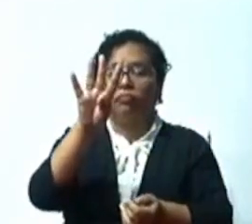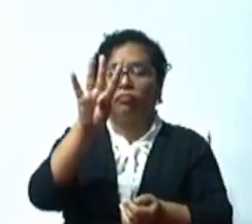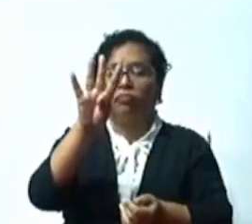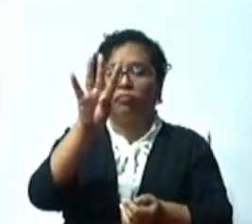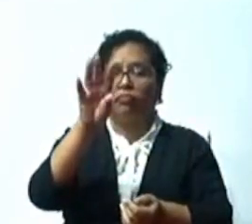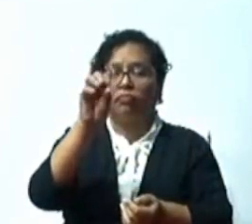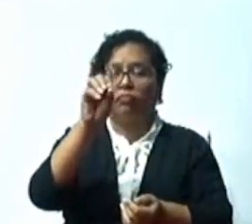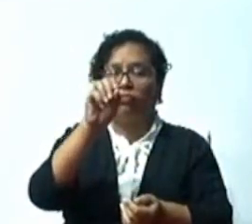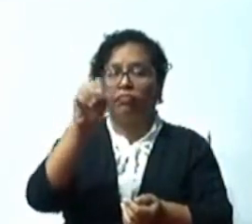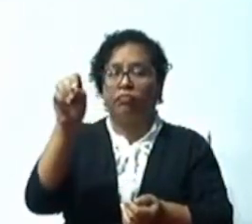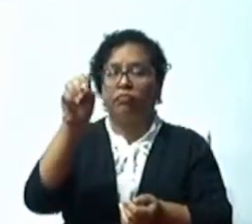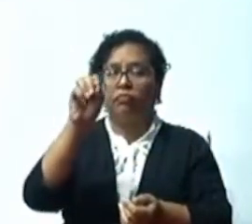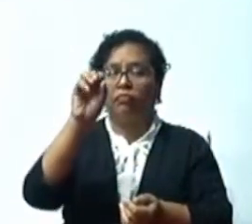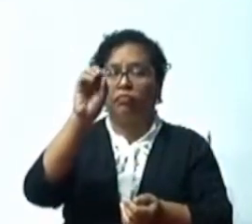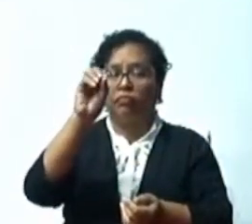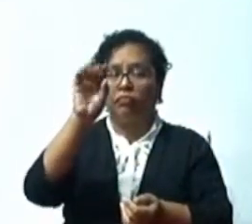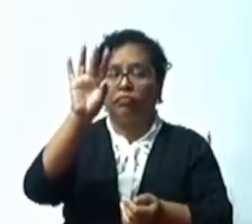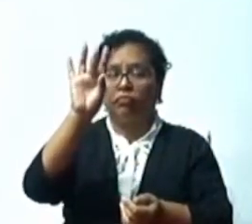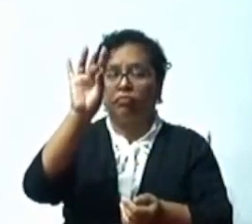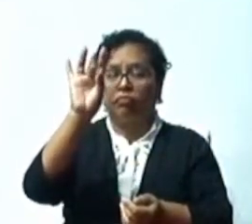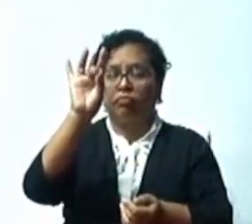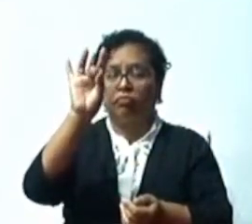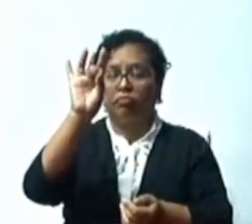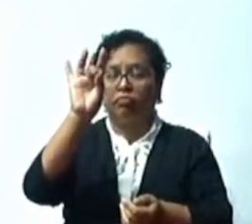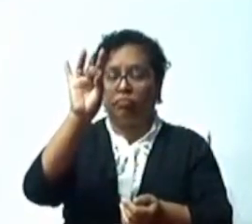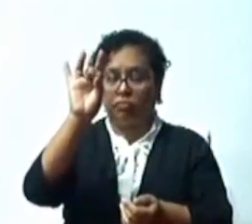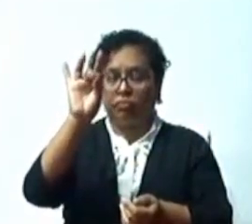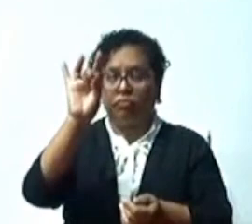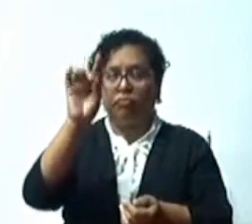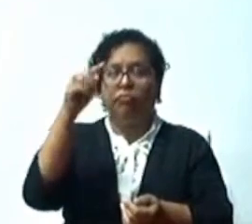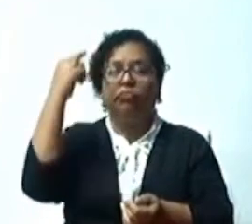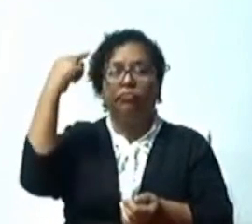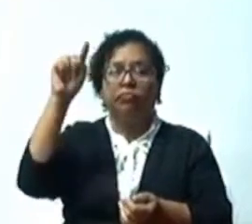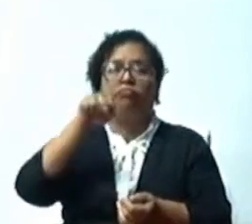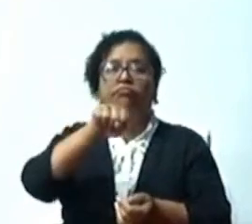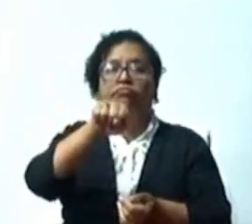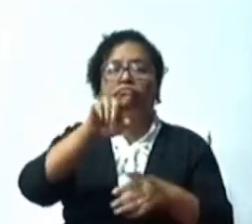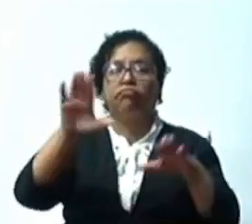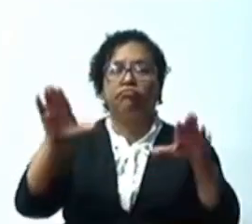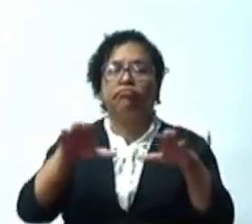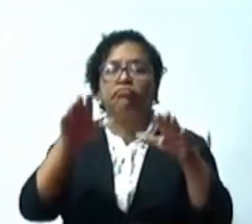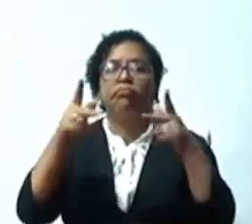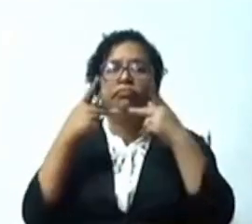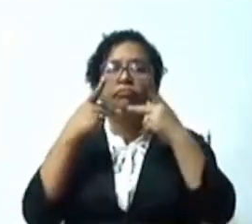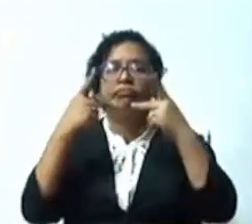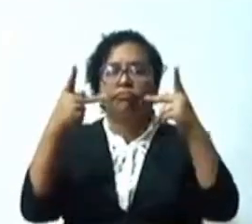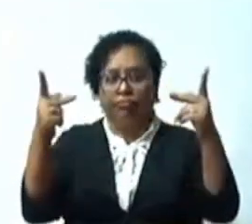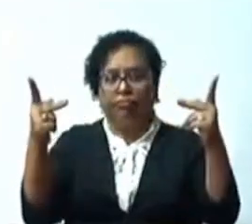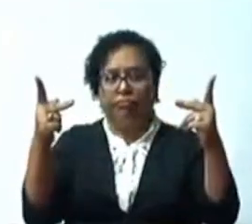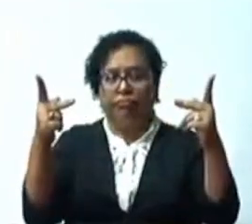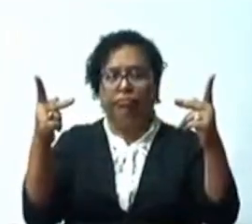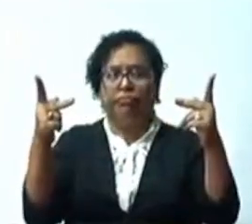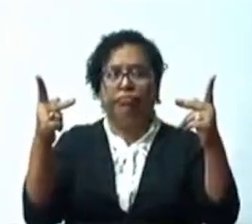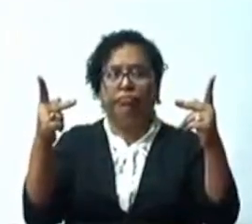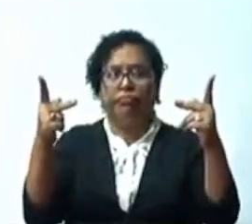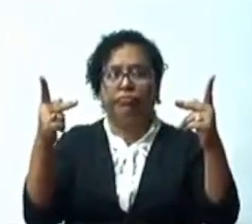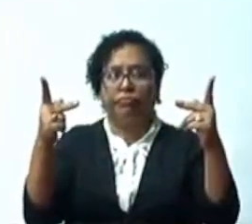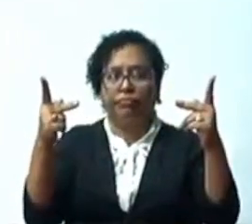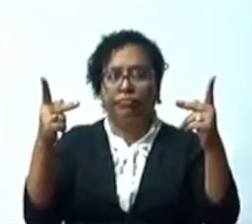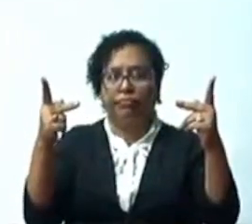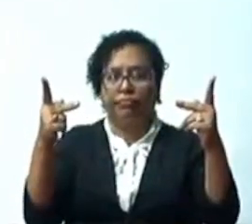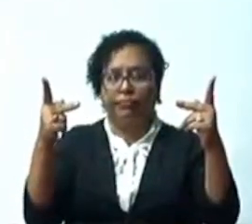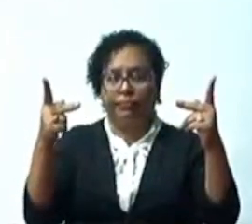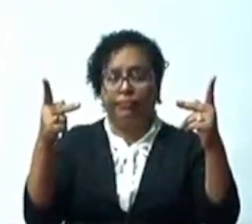Dominicana y le da prerrogativas en los fideicomisos a lo que es la Ley